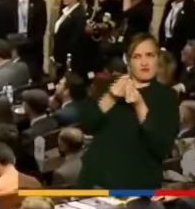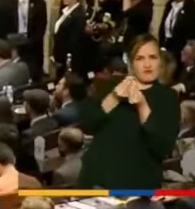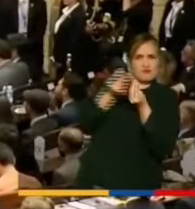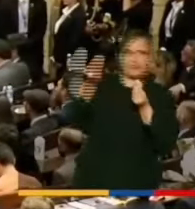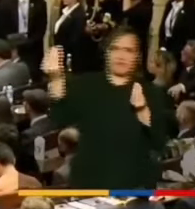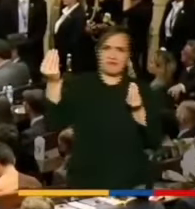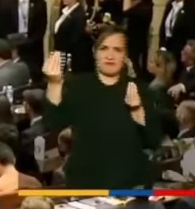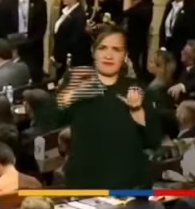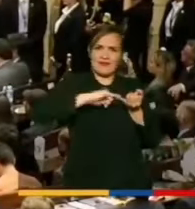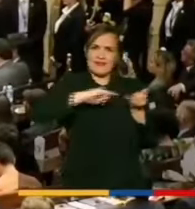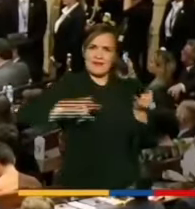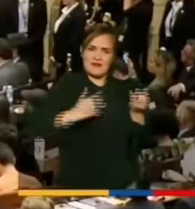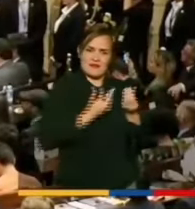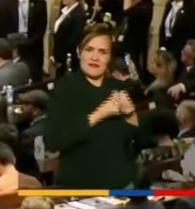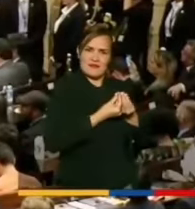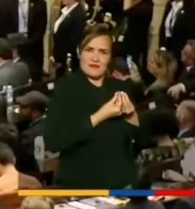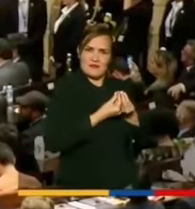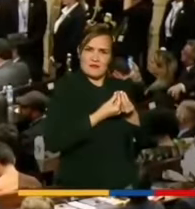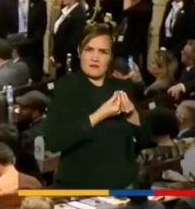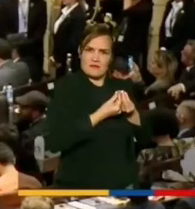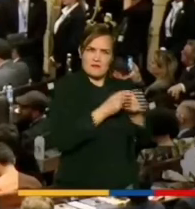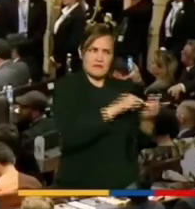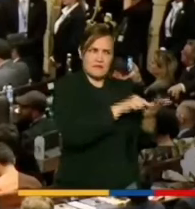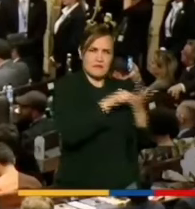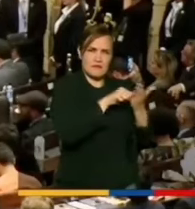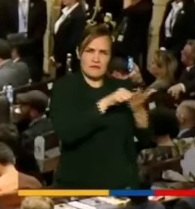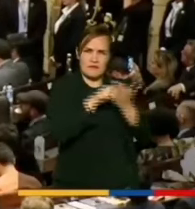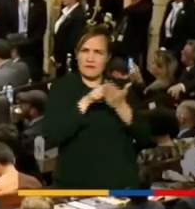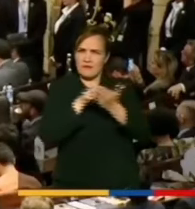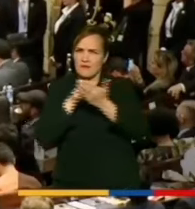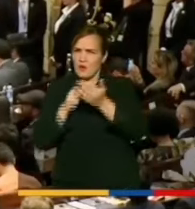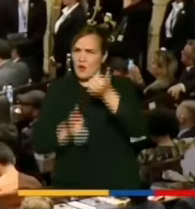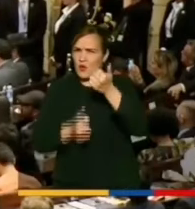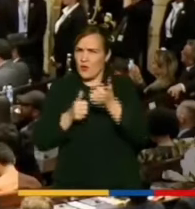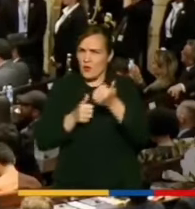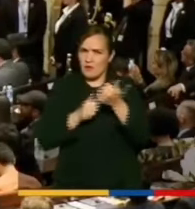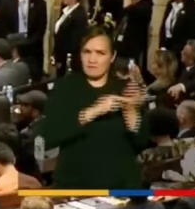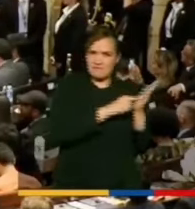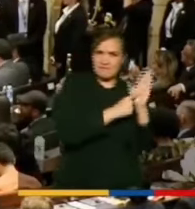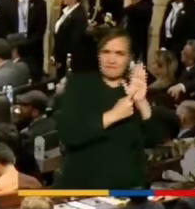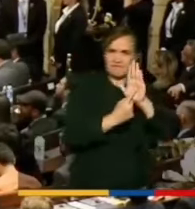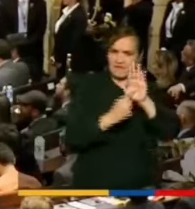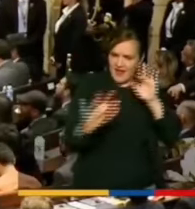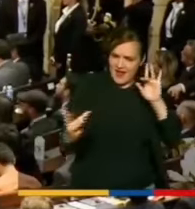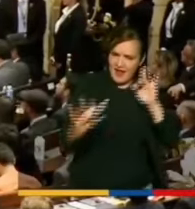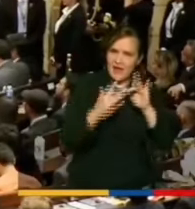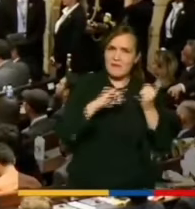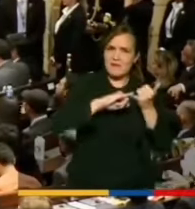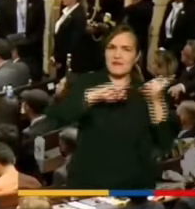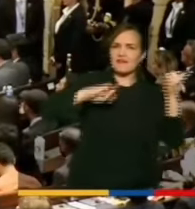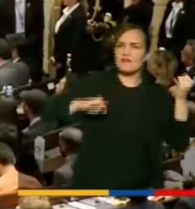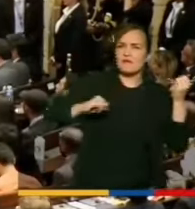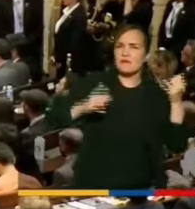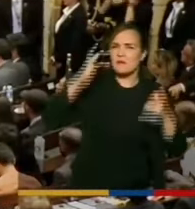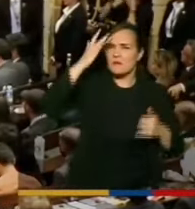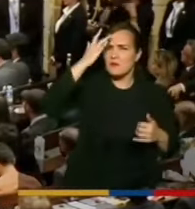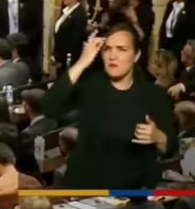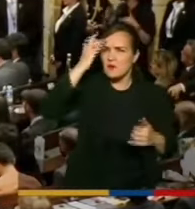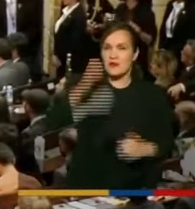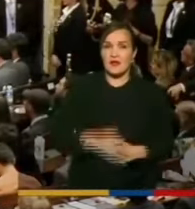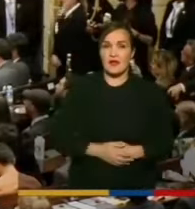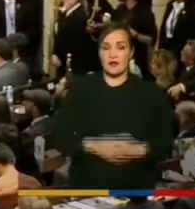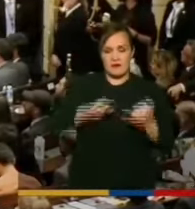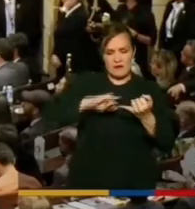Y sí que tiene varios símbolos esta idea de la independencia. Justamente ese modelo de la